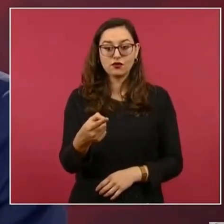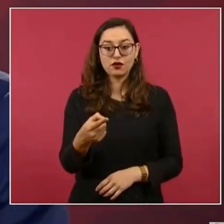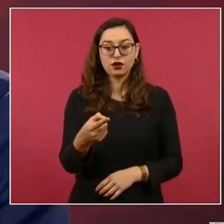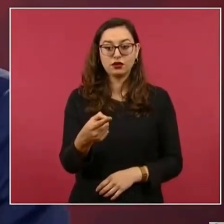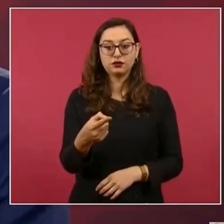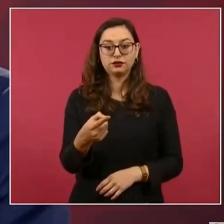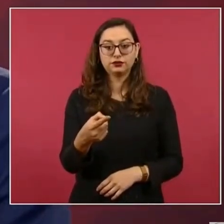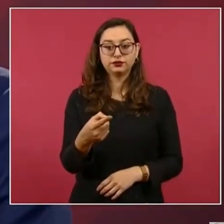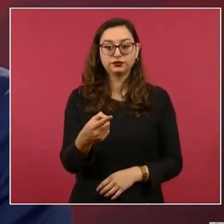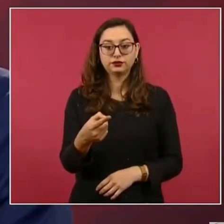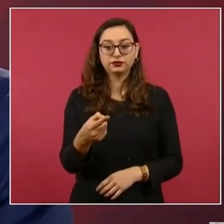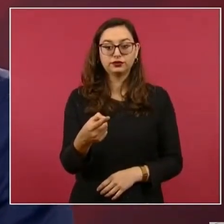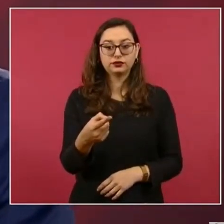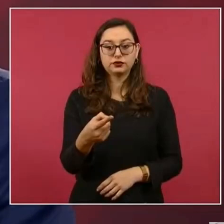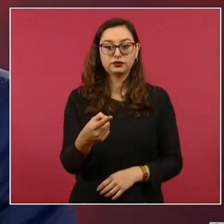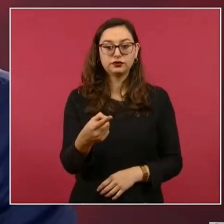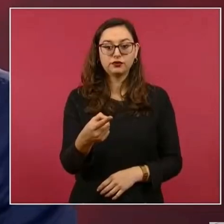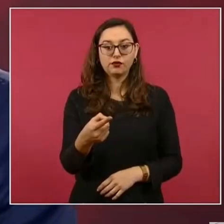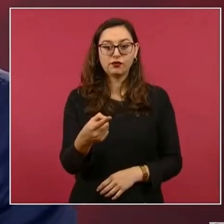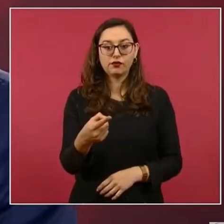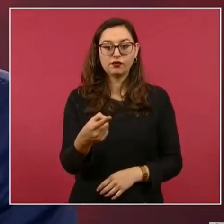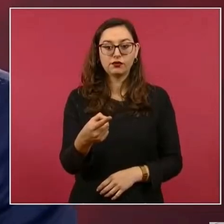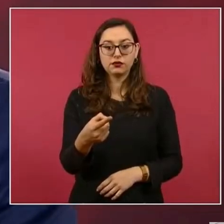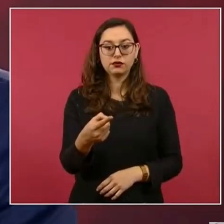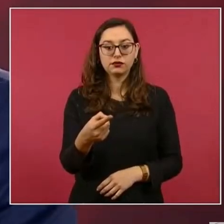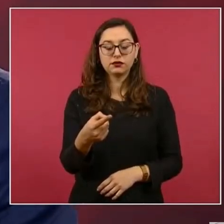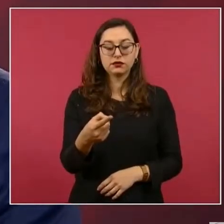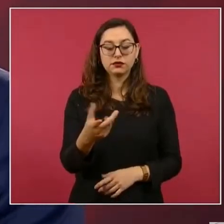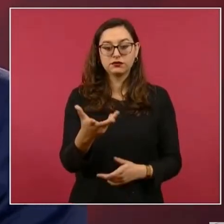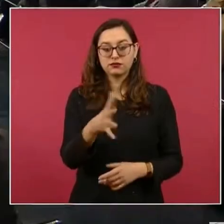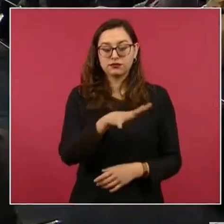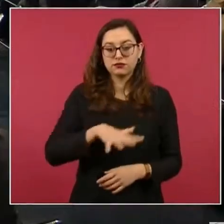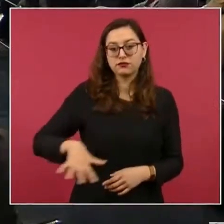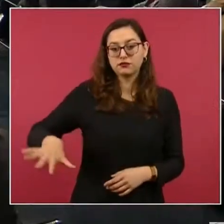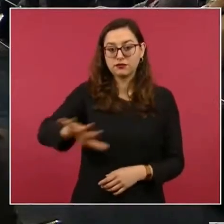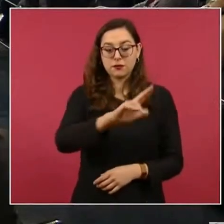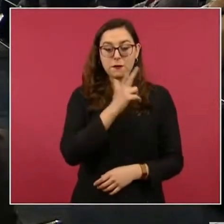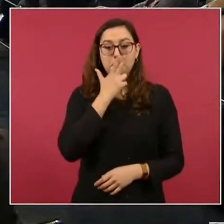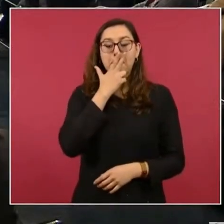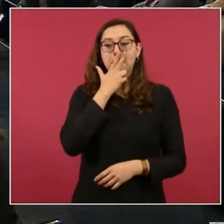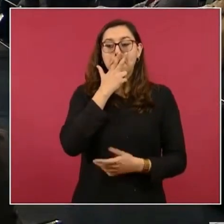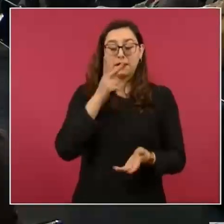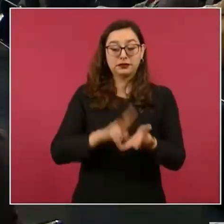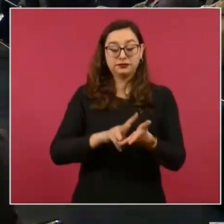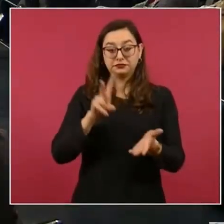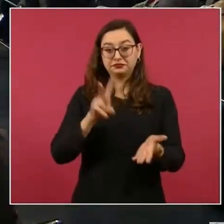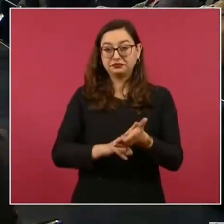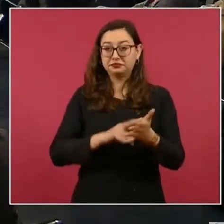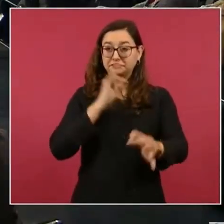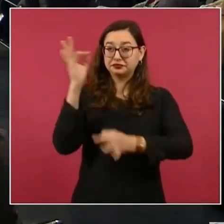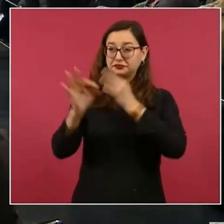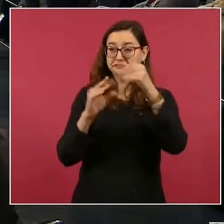se le ha dado la importancia que tiene a nuestro